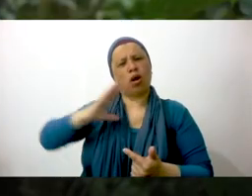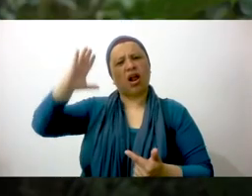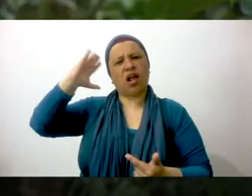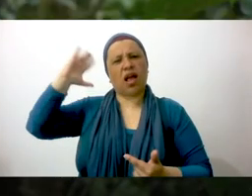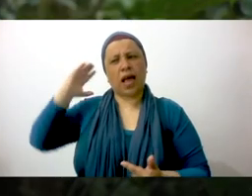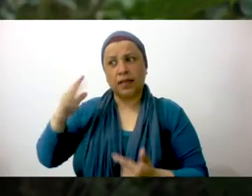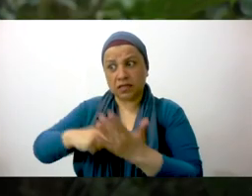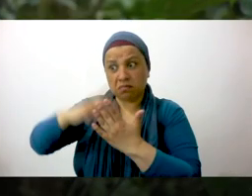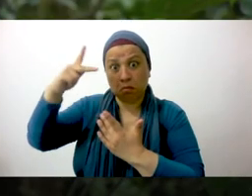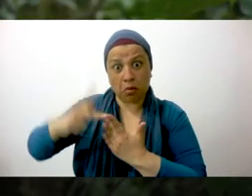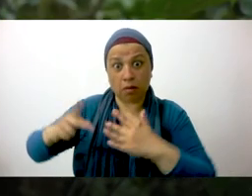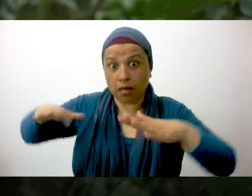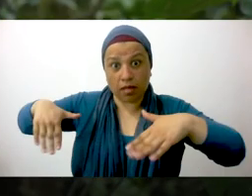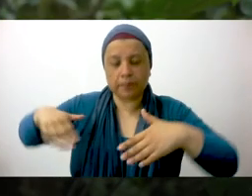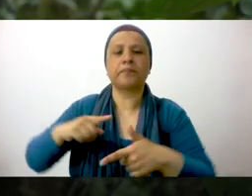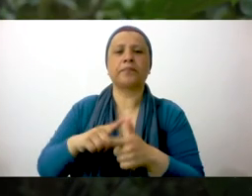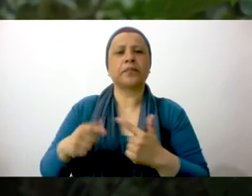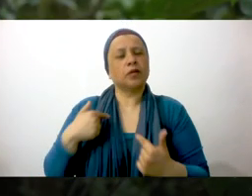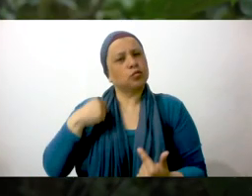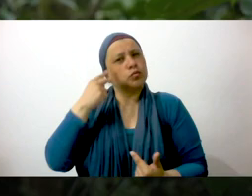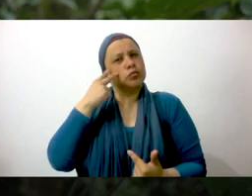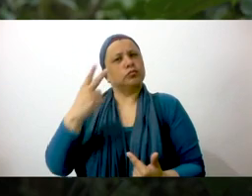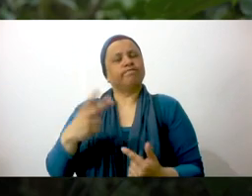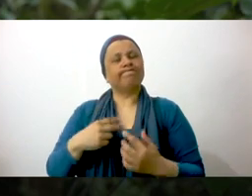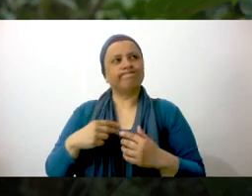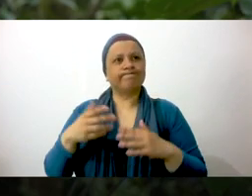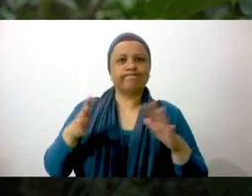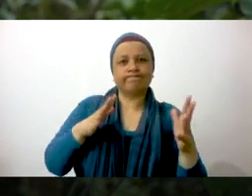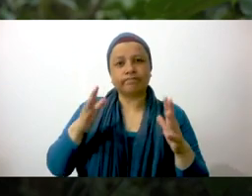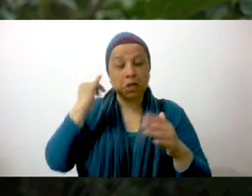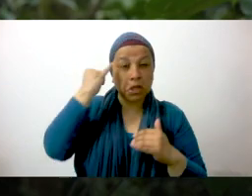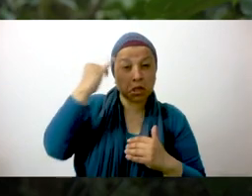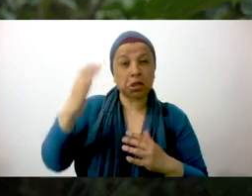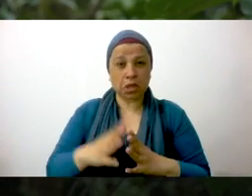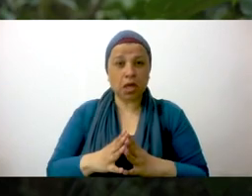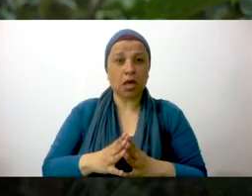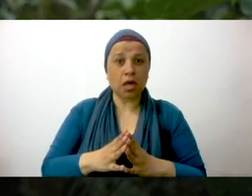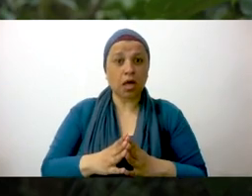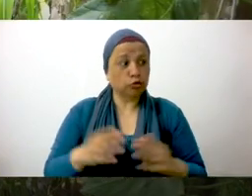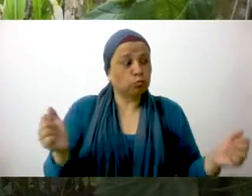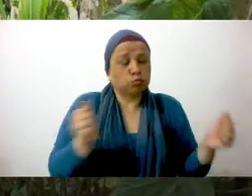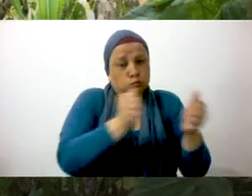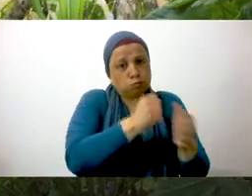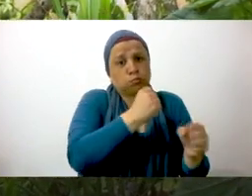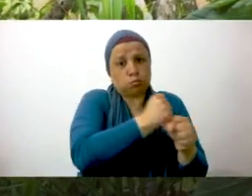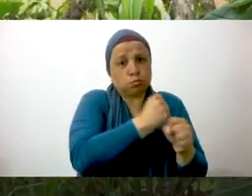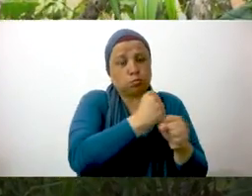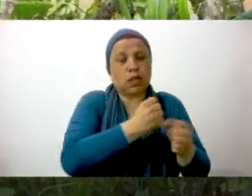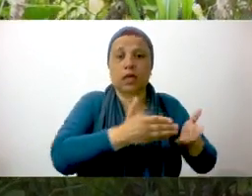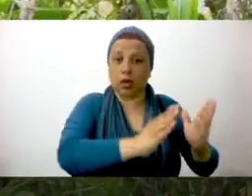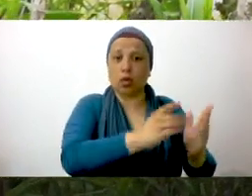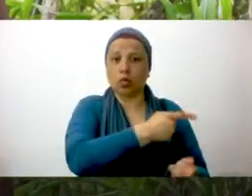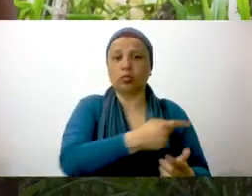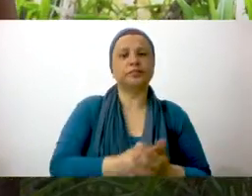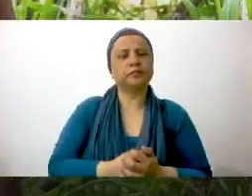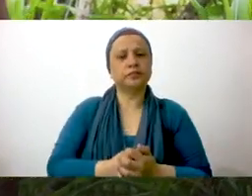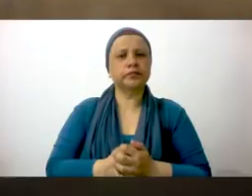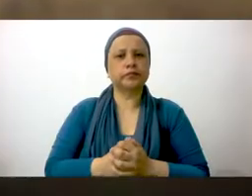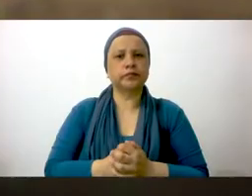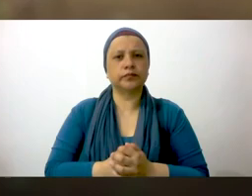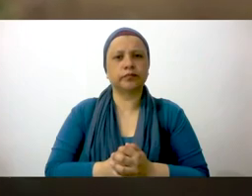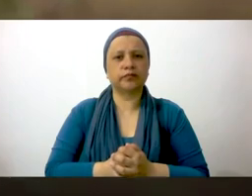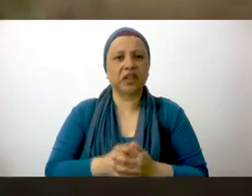emprendimiento antes del programa era que habíamos tenido más o menos una idea juntamente con mi hijo